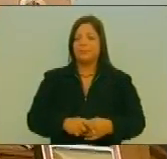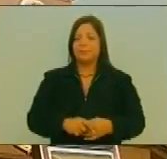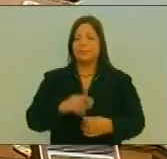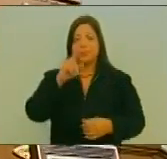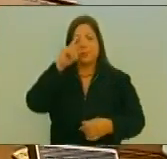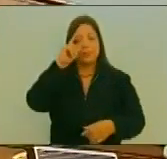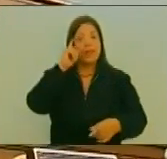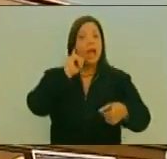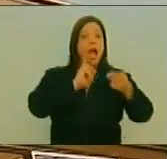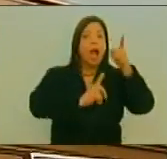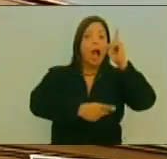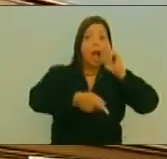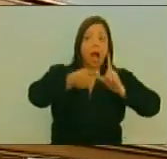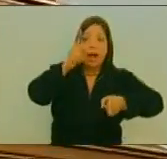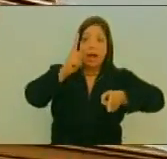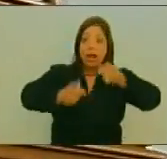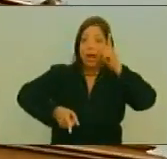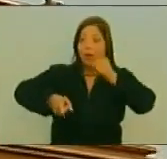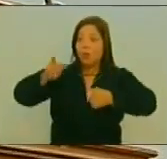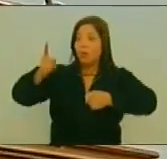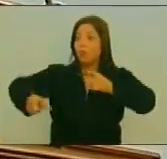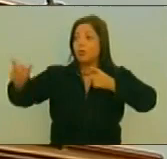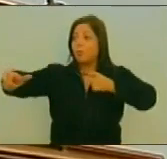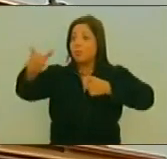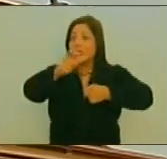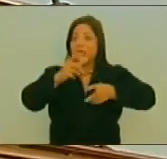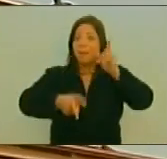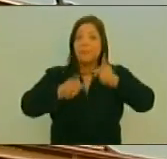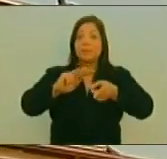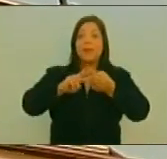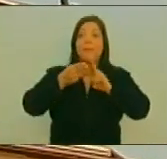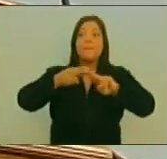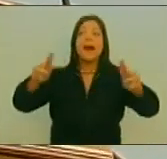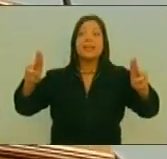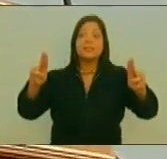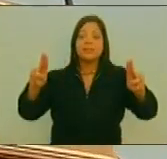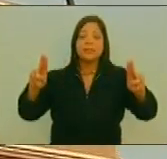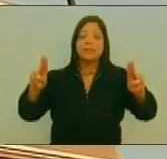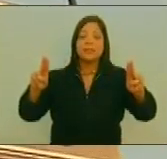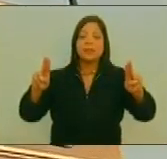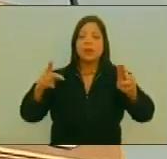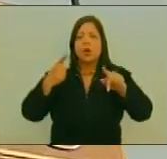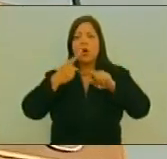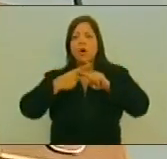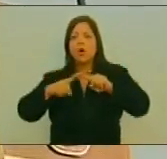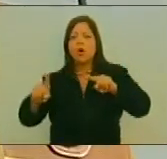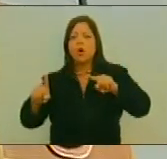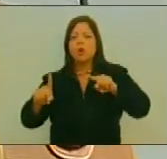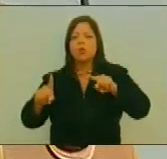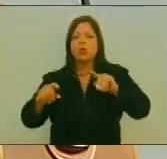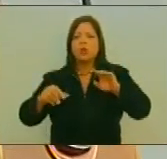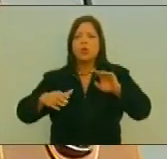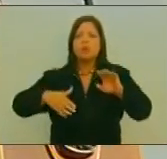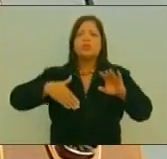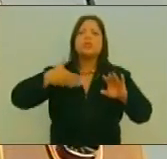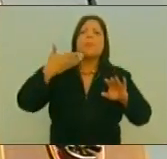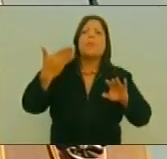Algunos creemos Que otro tipo De paz A la que conocemos Es también Posible